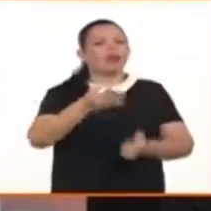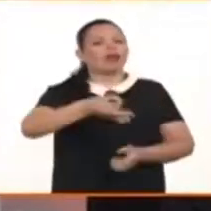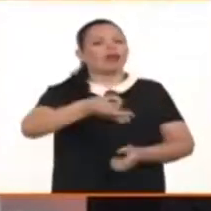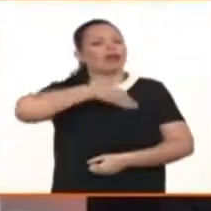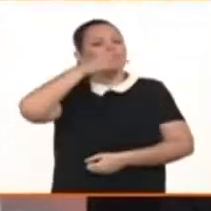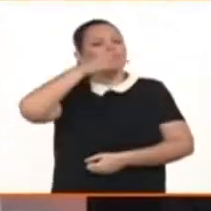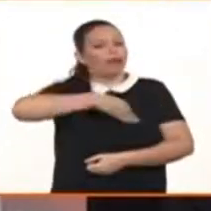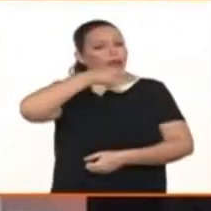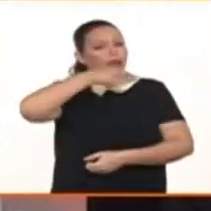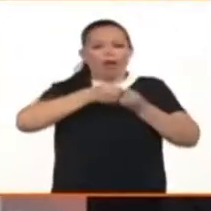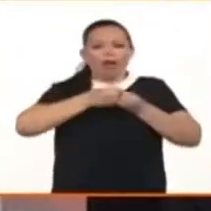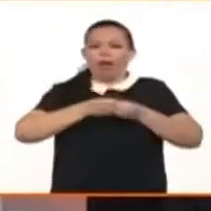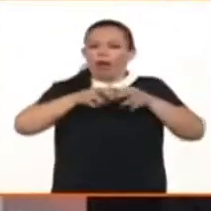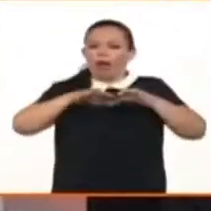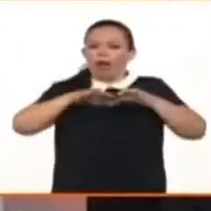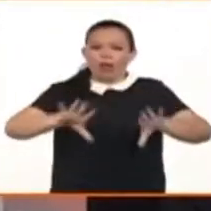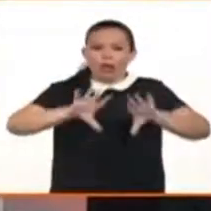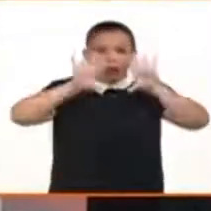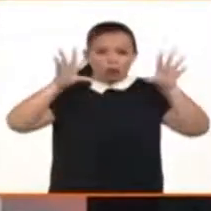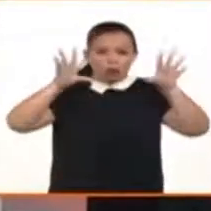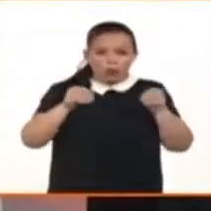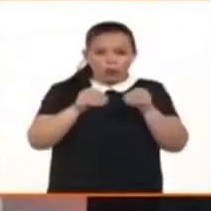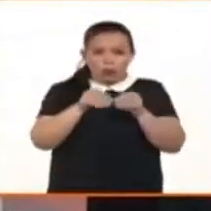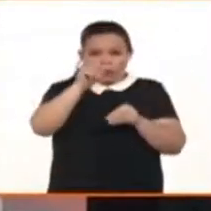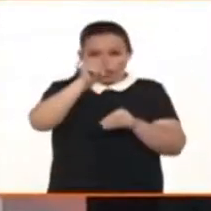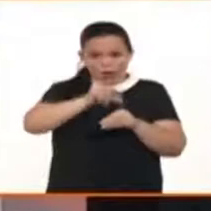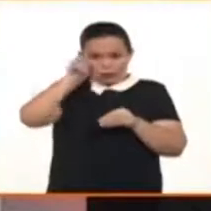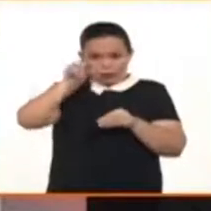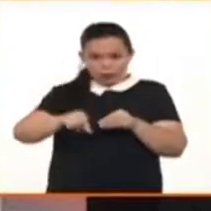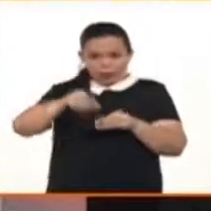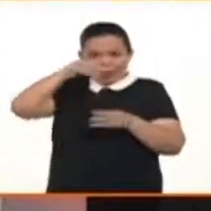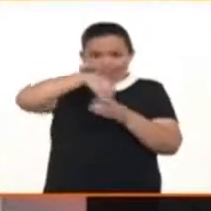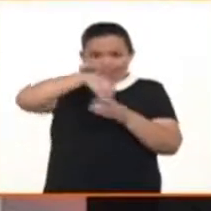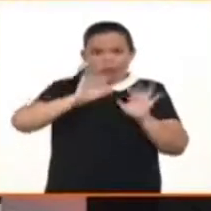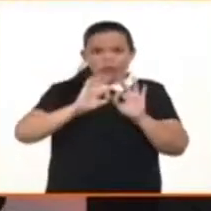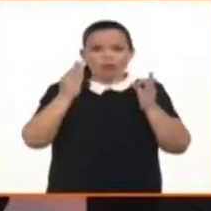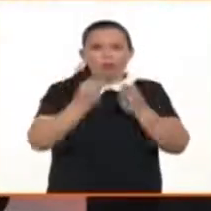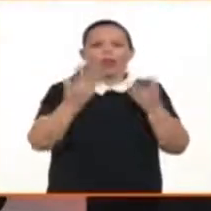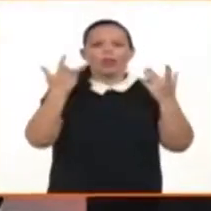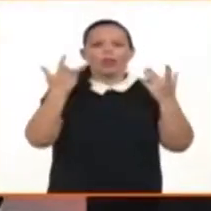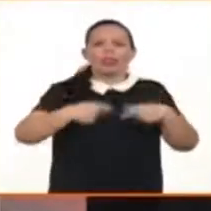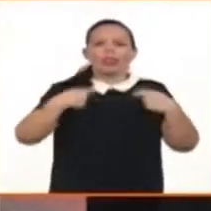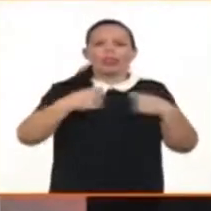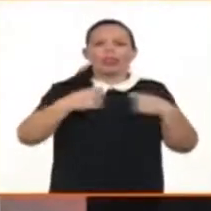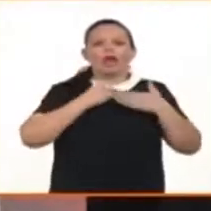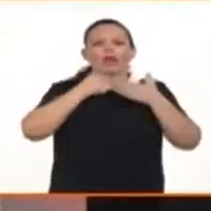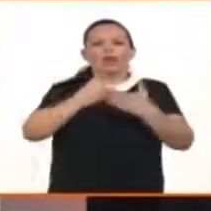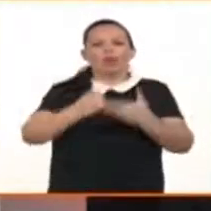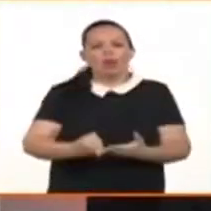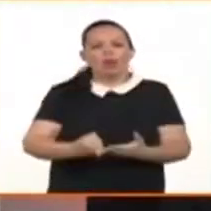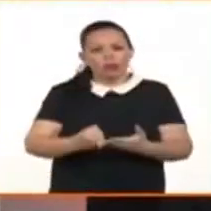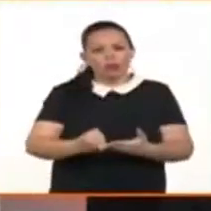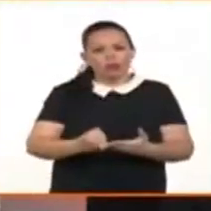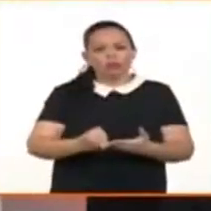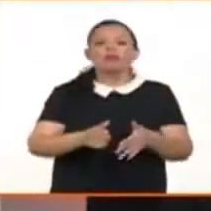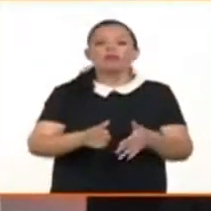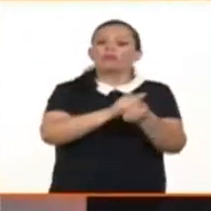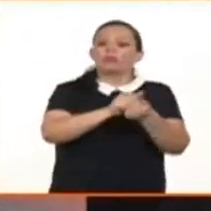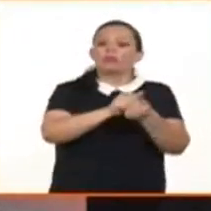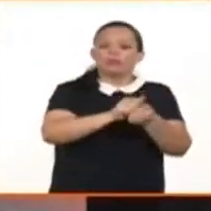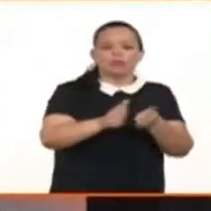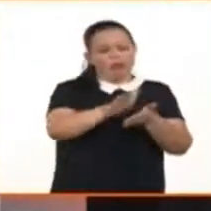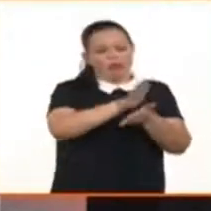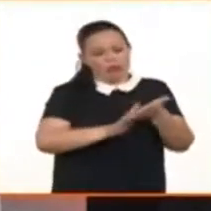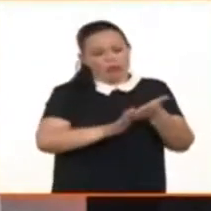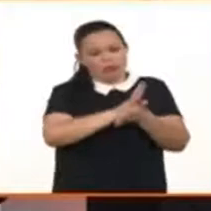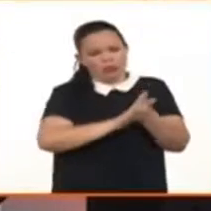trabajo doméstico y de cuidado, del respeto que tiene que existir a la decisión de la pareja para decidir sobre el